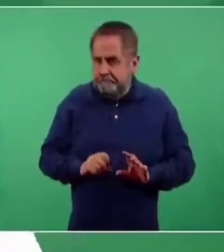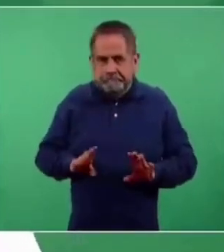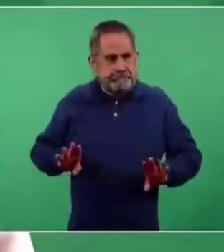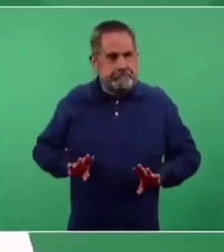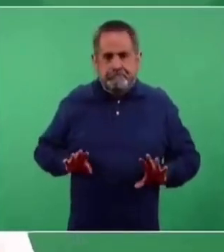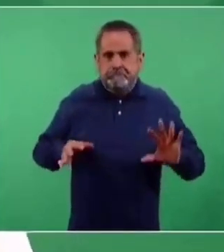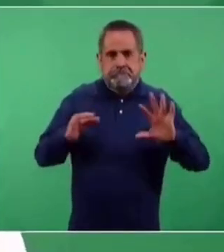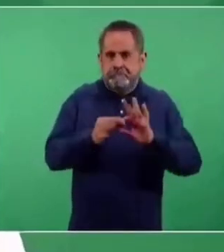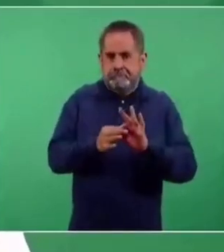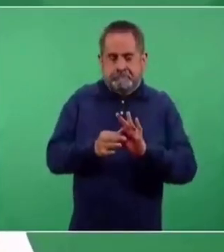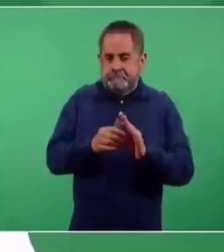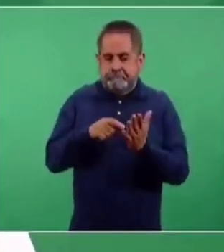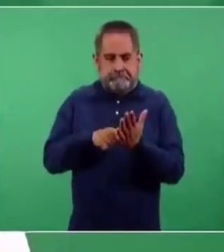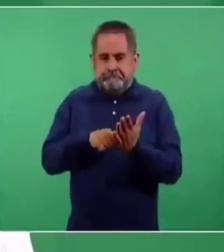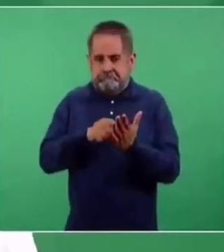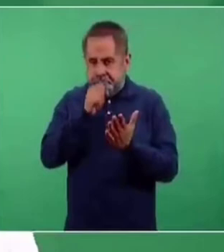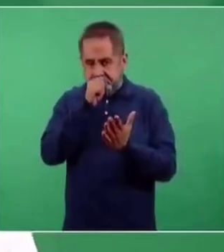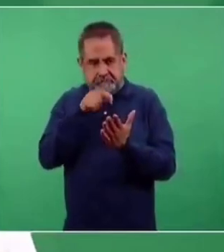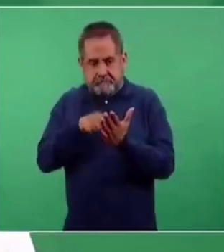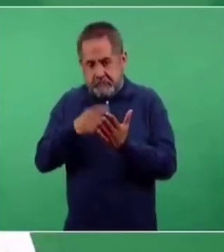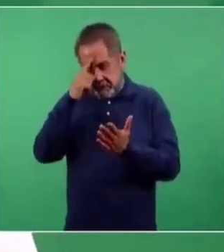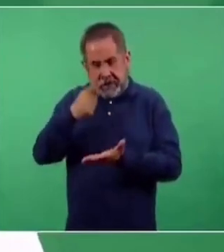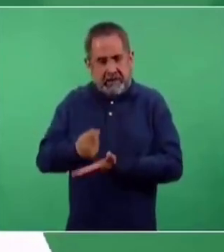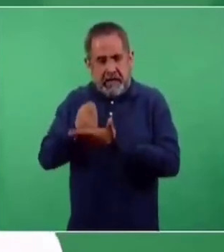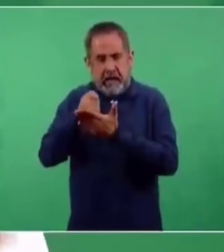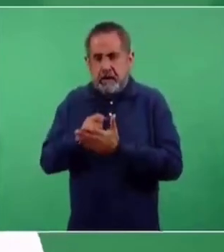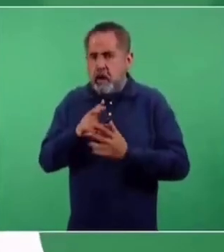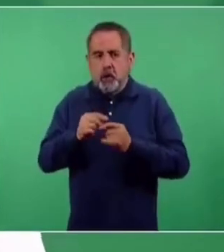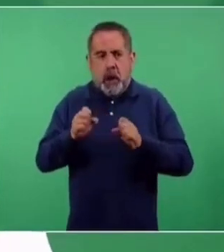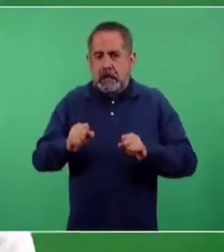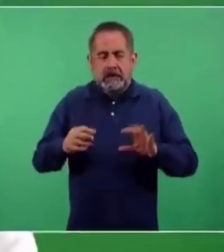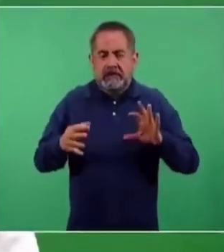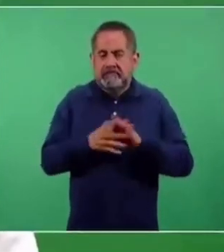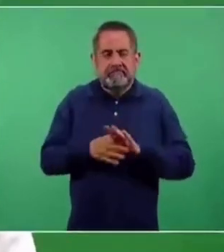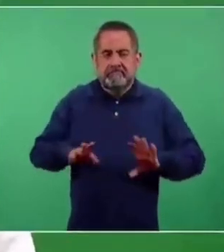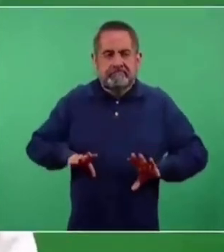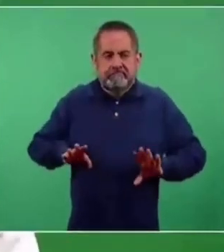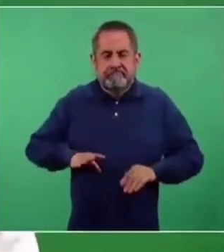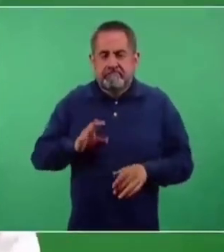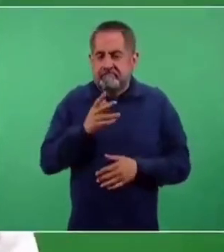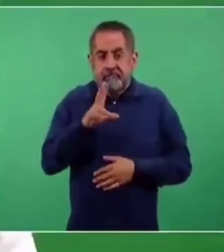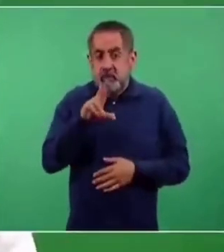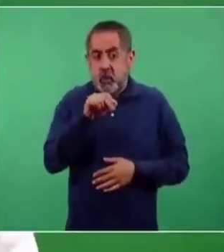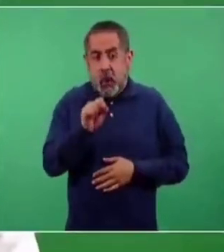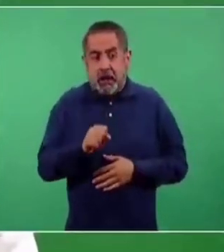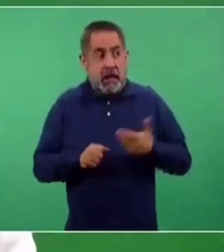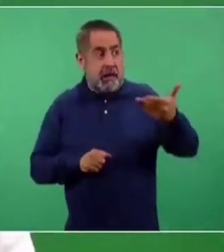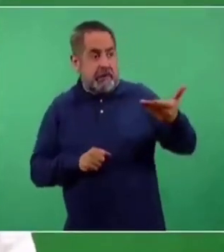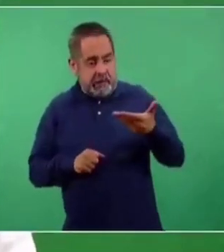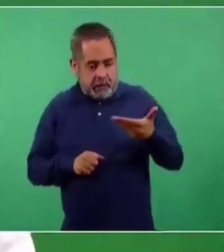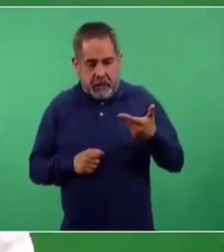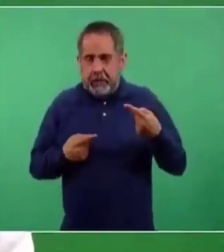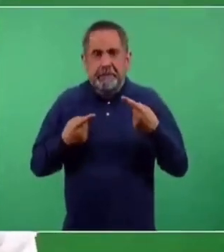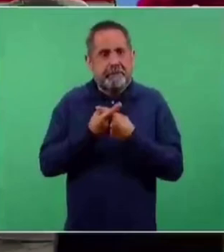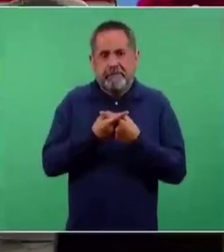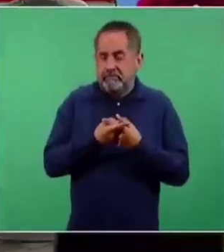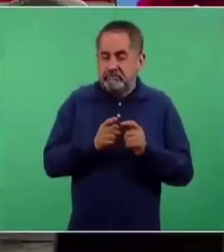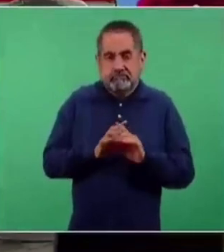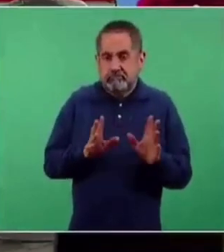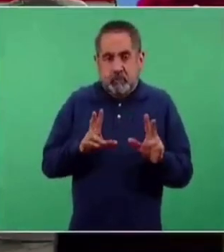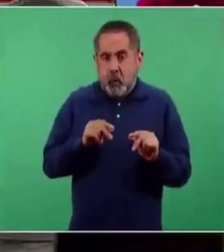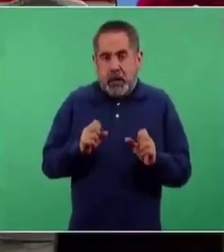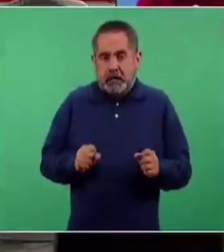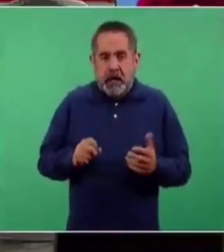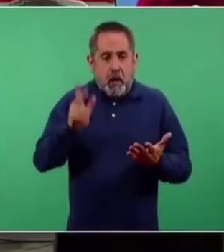la indicación terapéutica propuesta o solicitada por esta compañía. Es decir,